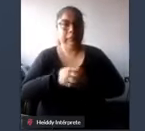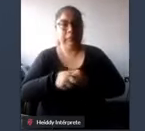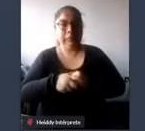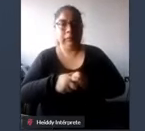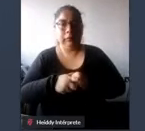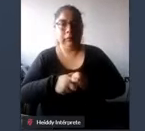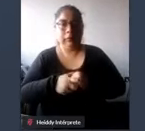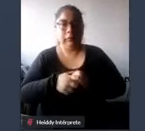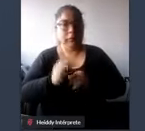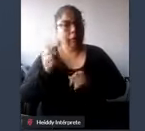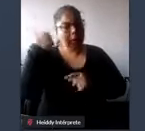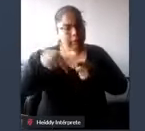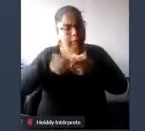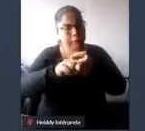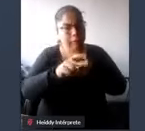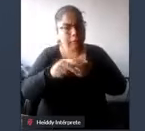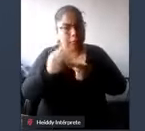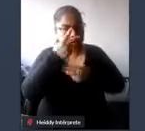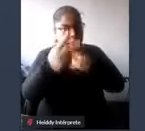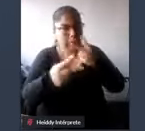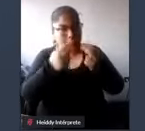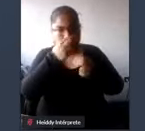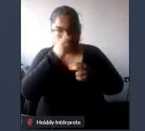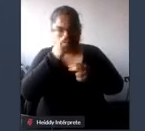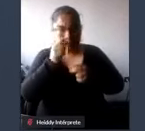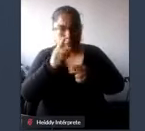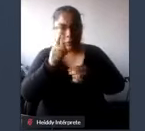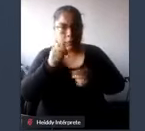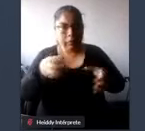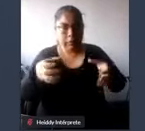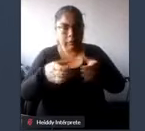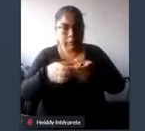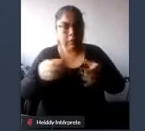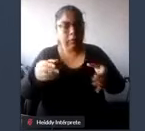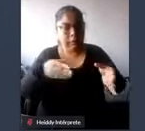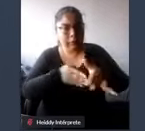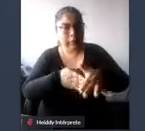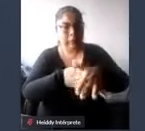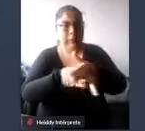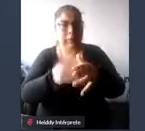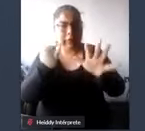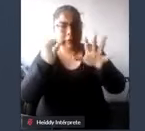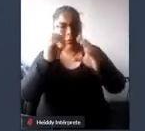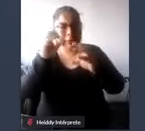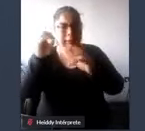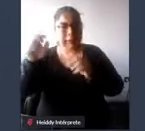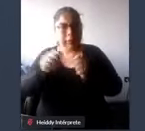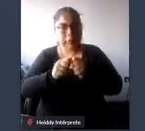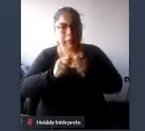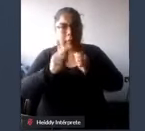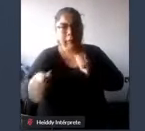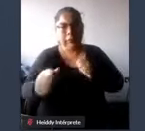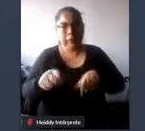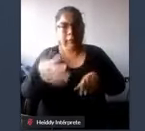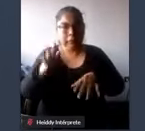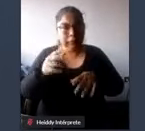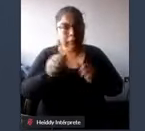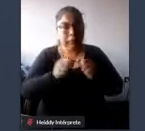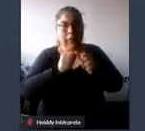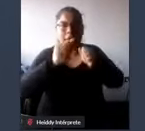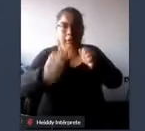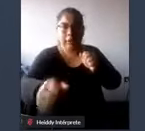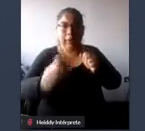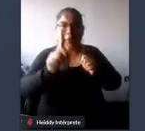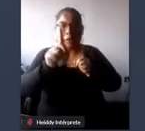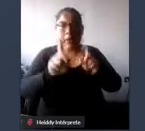inicialmente se consideró un entorno de accesibilidad de 600 metros equivalente al distanciamiento entre cada